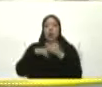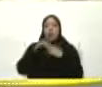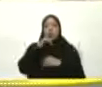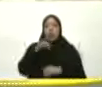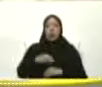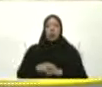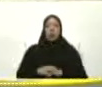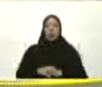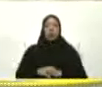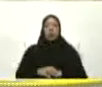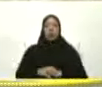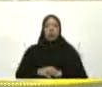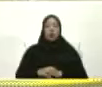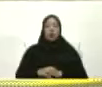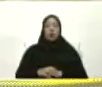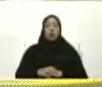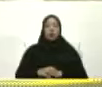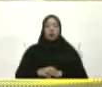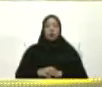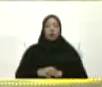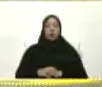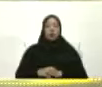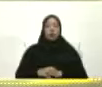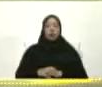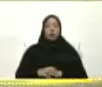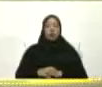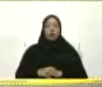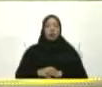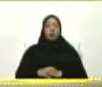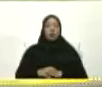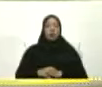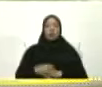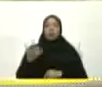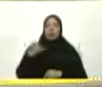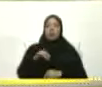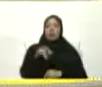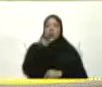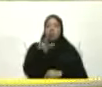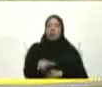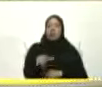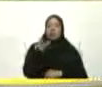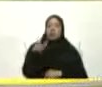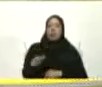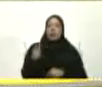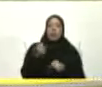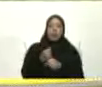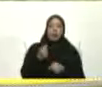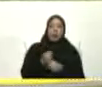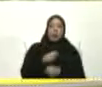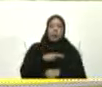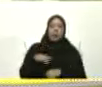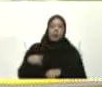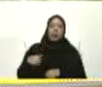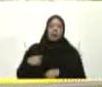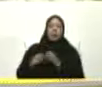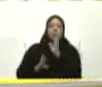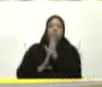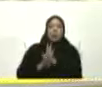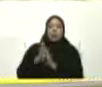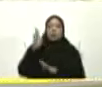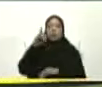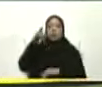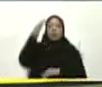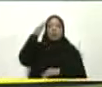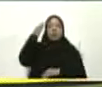Que me mostraron Unas cosas allí No puedo decir Que El nivel De desarrollo Usted